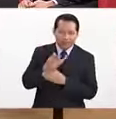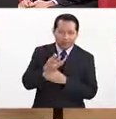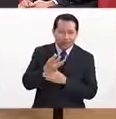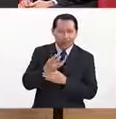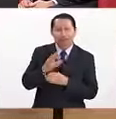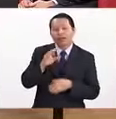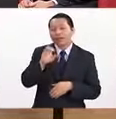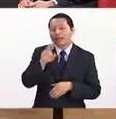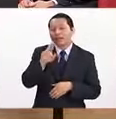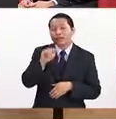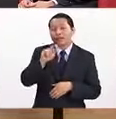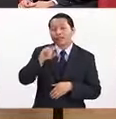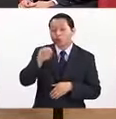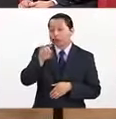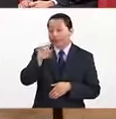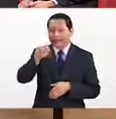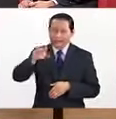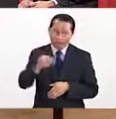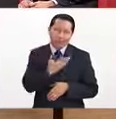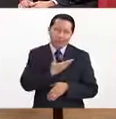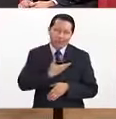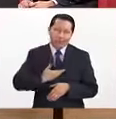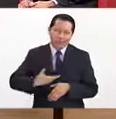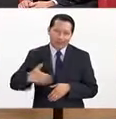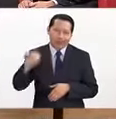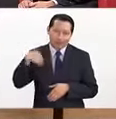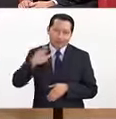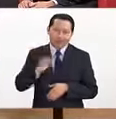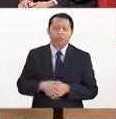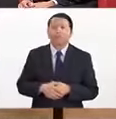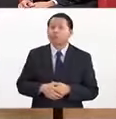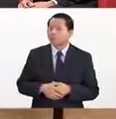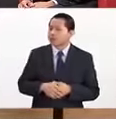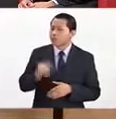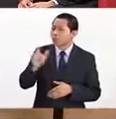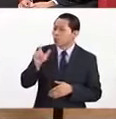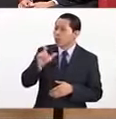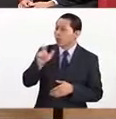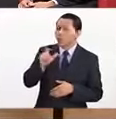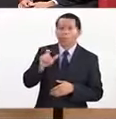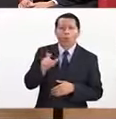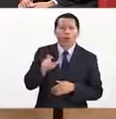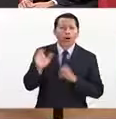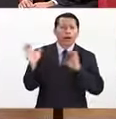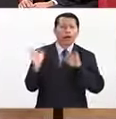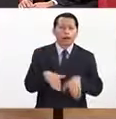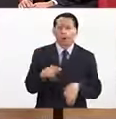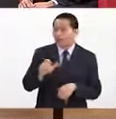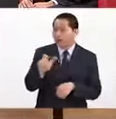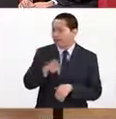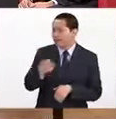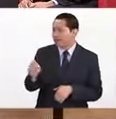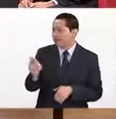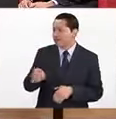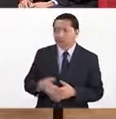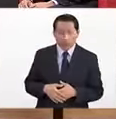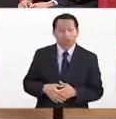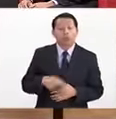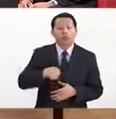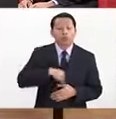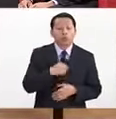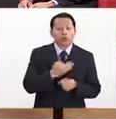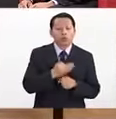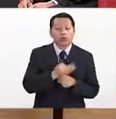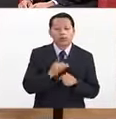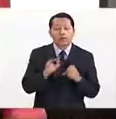Ernesto Zellín. Así es, así es. ¿Cuándo comienzan las inscripciones? ¿En qué etapa estamos? Nosotros estamos en la